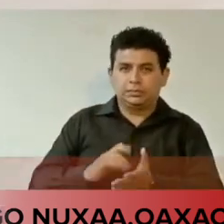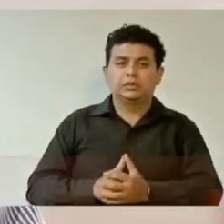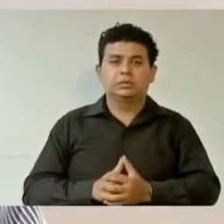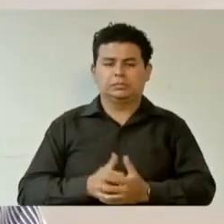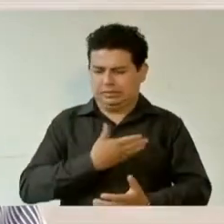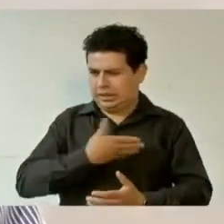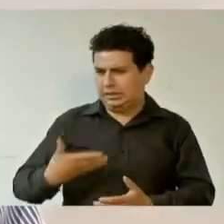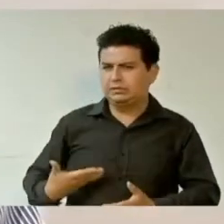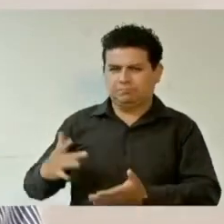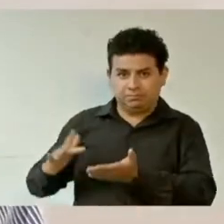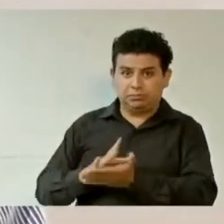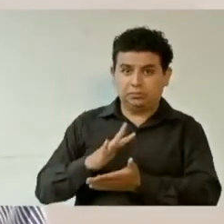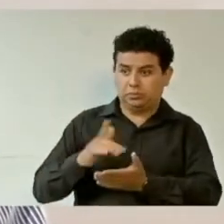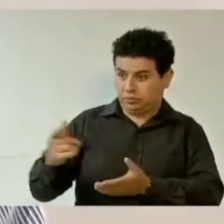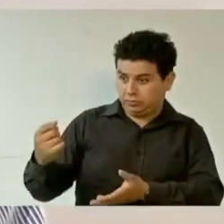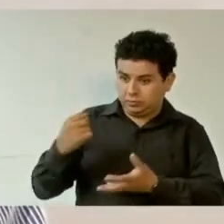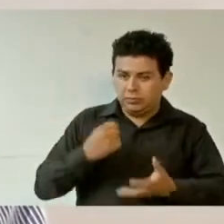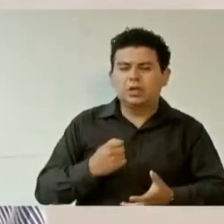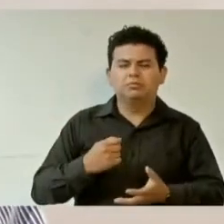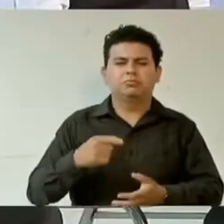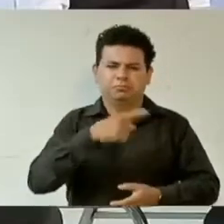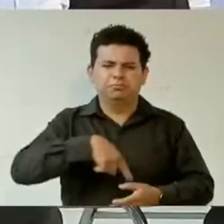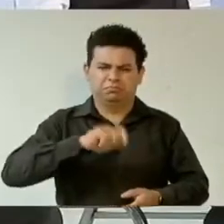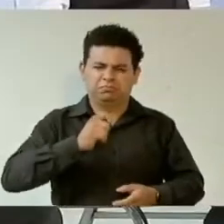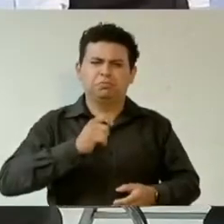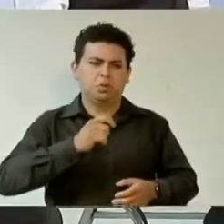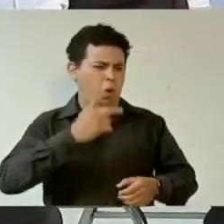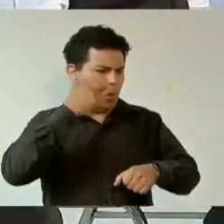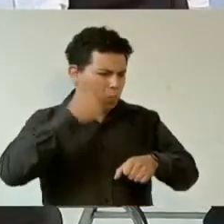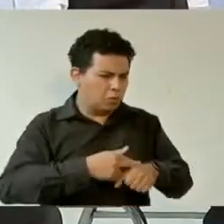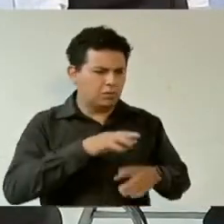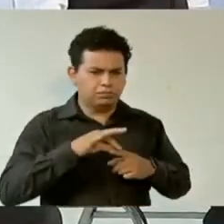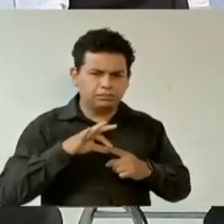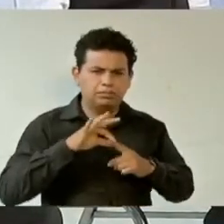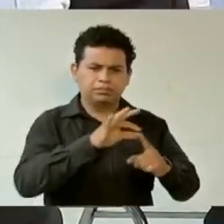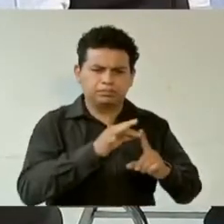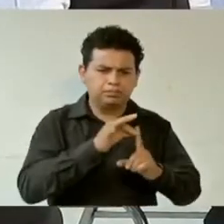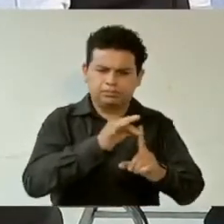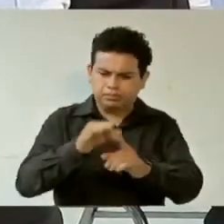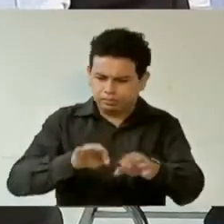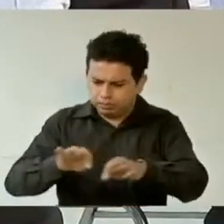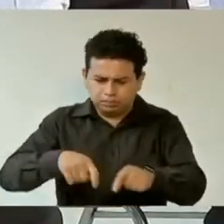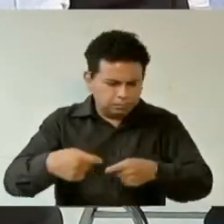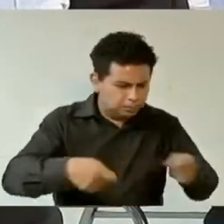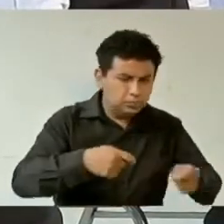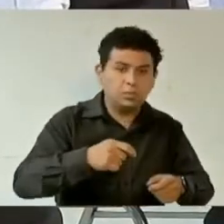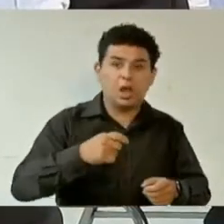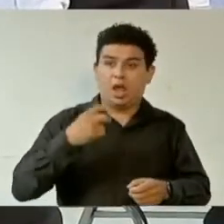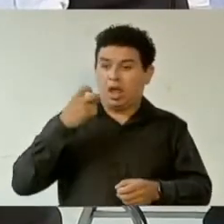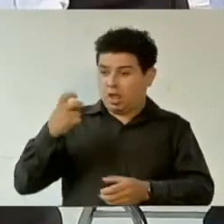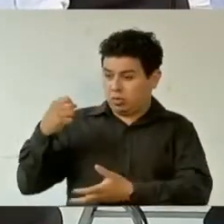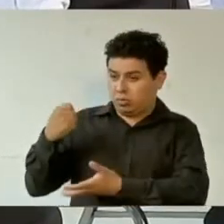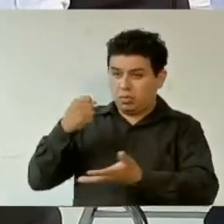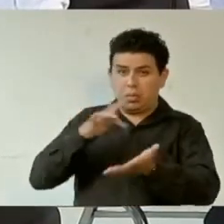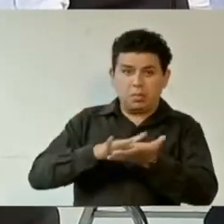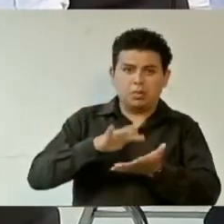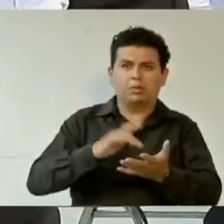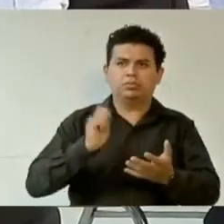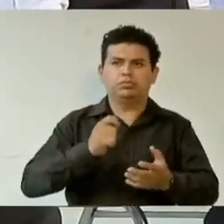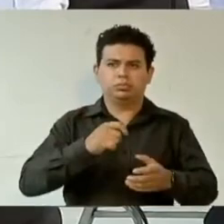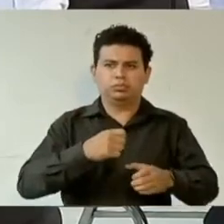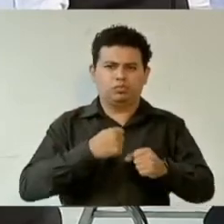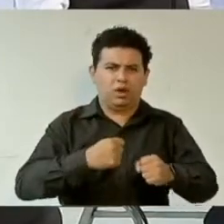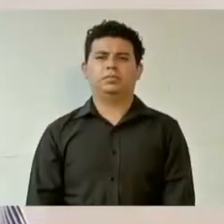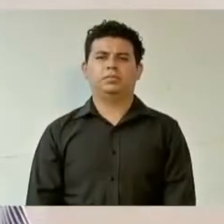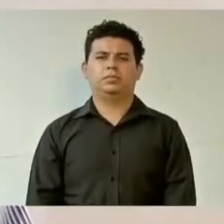apóyenos y nosotros cumpliremos la encomienda. Nuestro pueblo se fortaleció, nuestro pueblo está